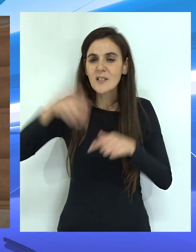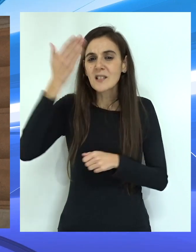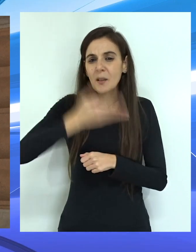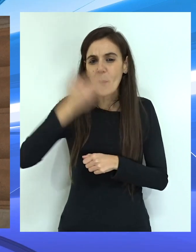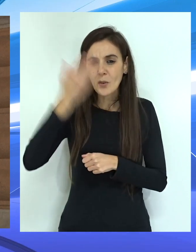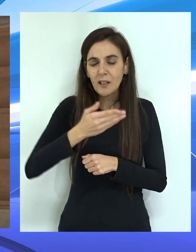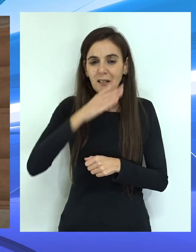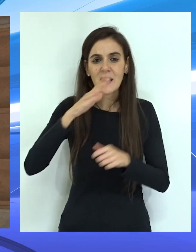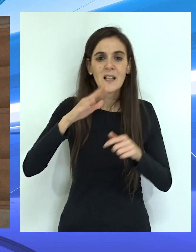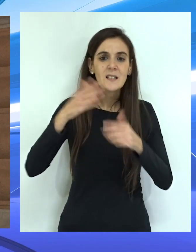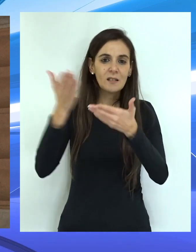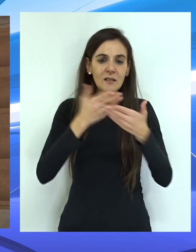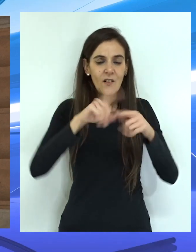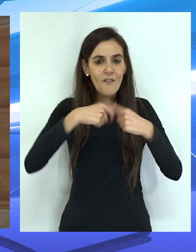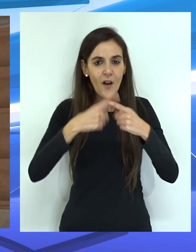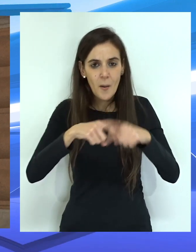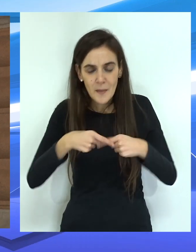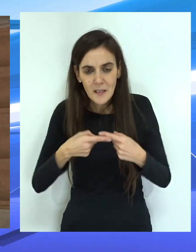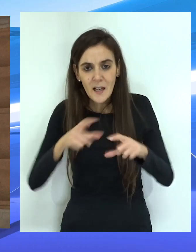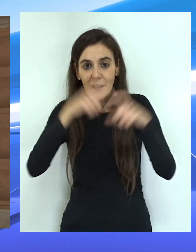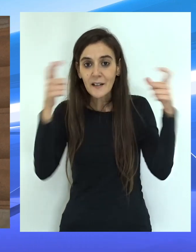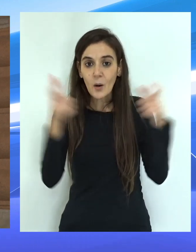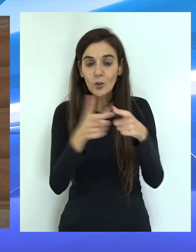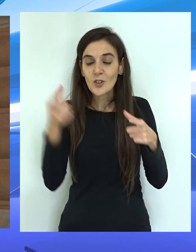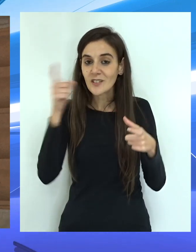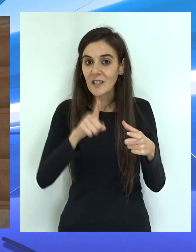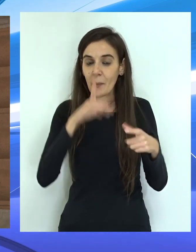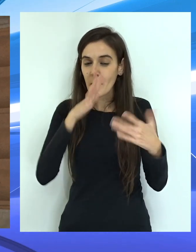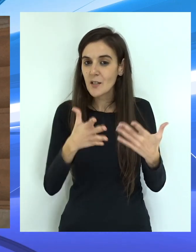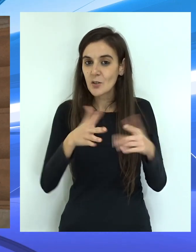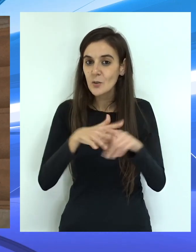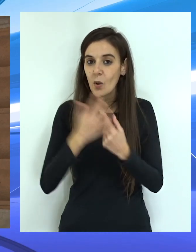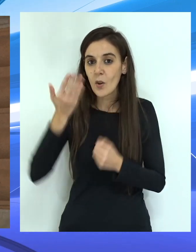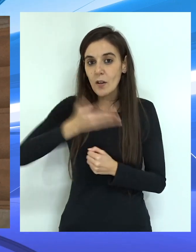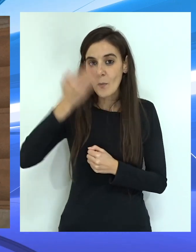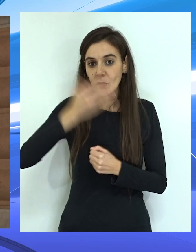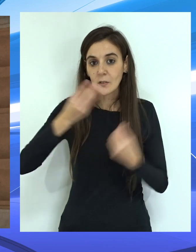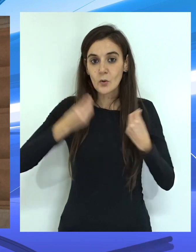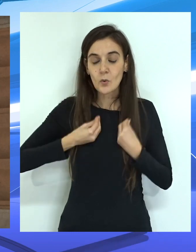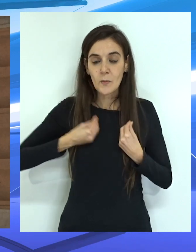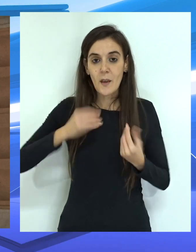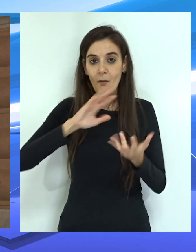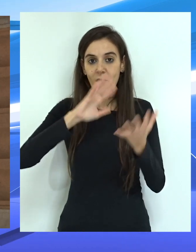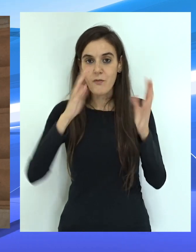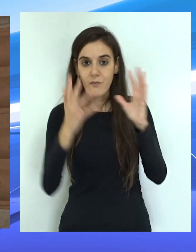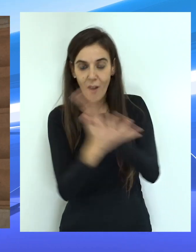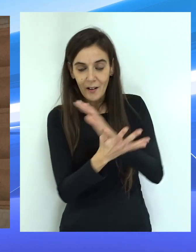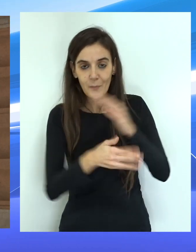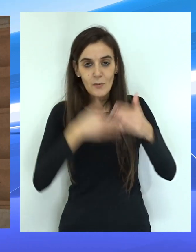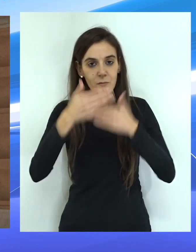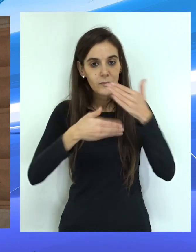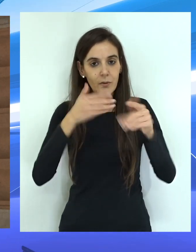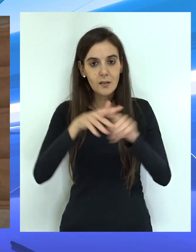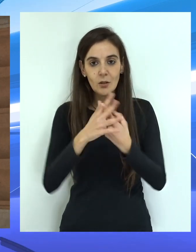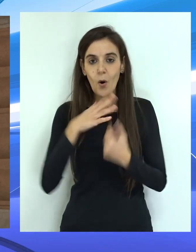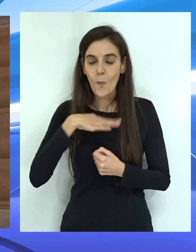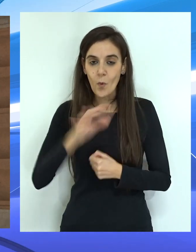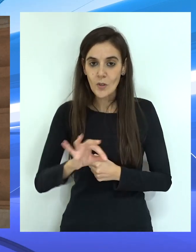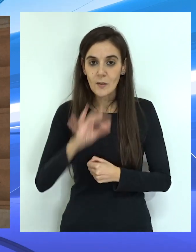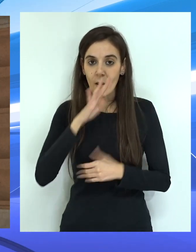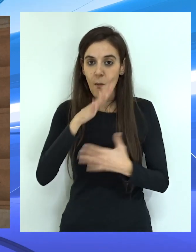importantes, eventos familiares, reuniones que son importantes para su vida y cómo todo eso ha sido